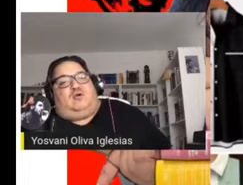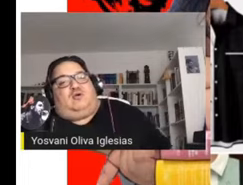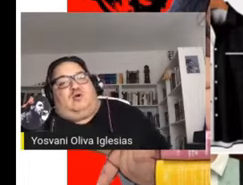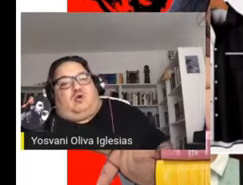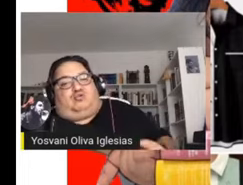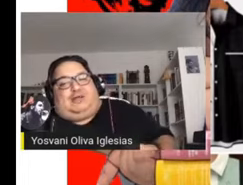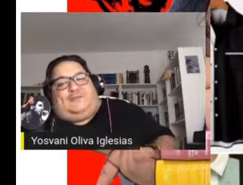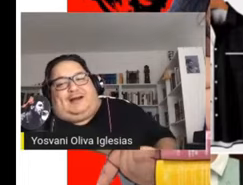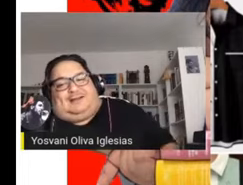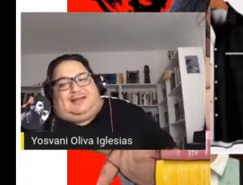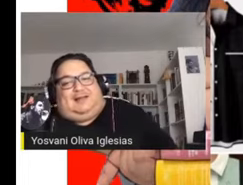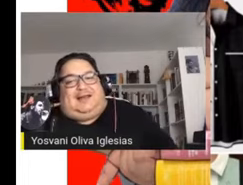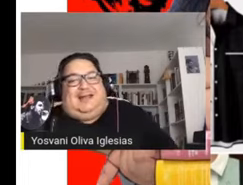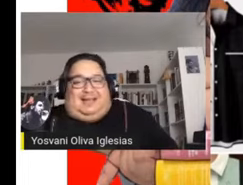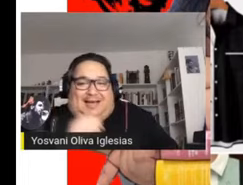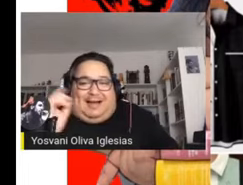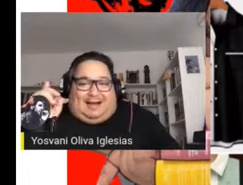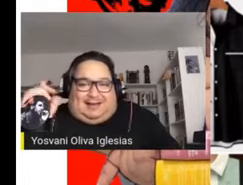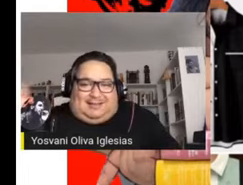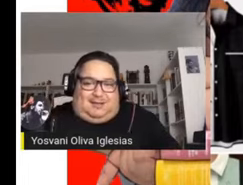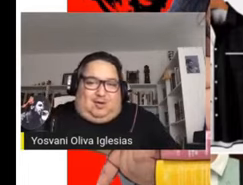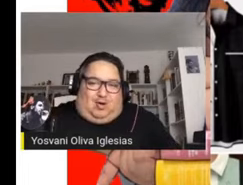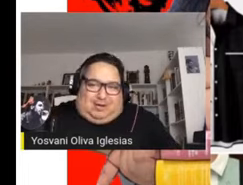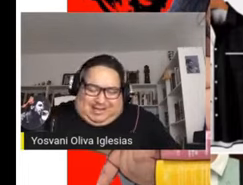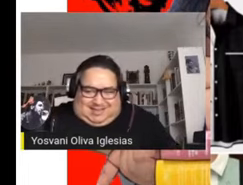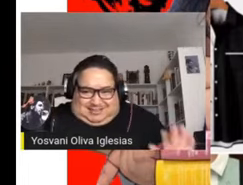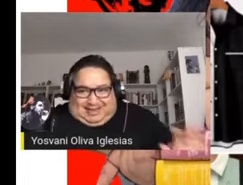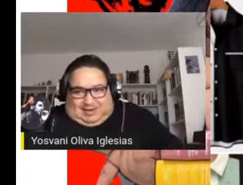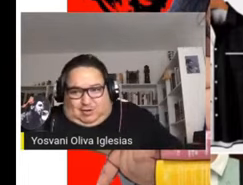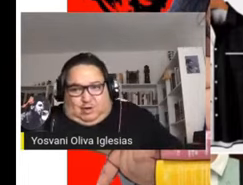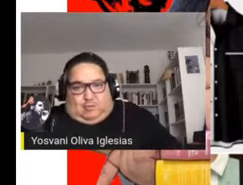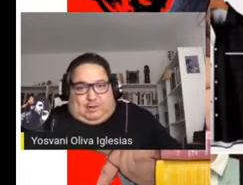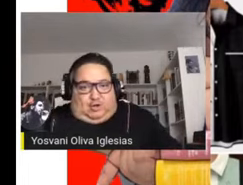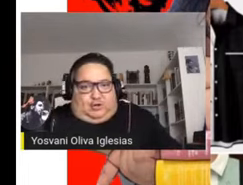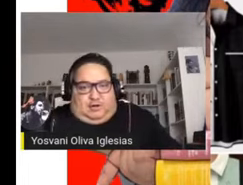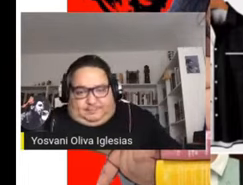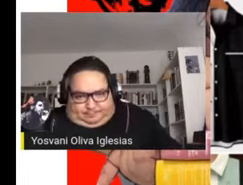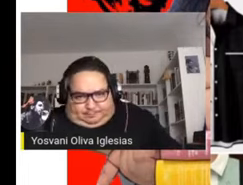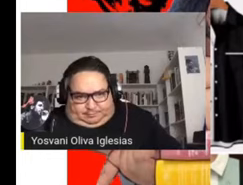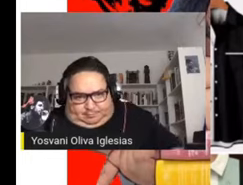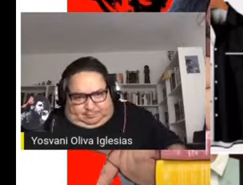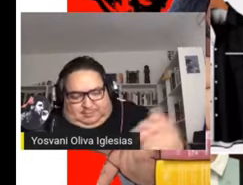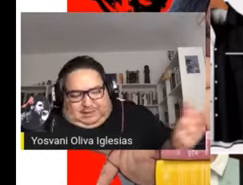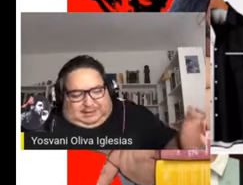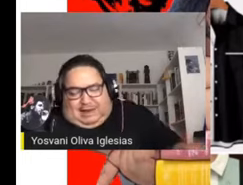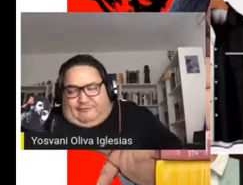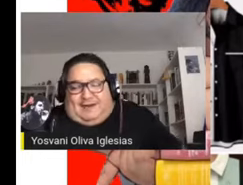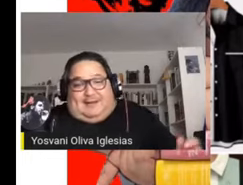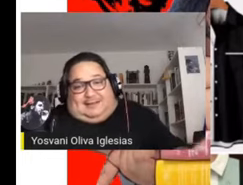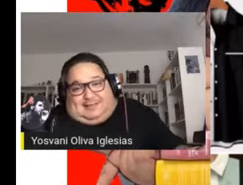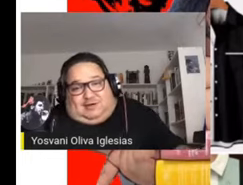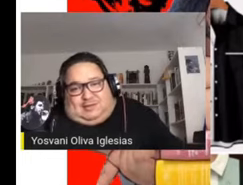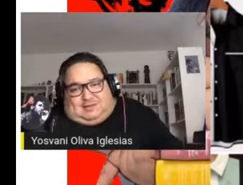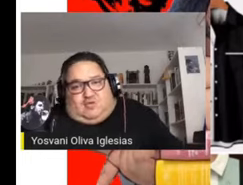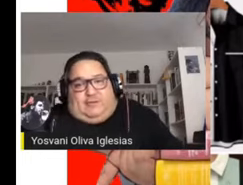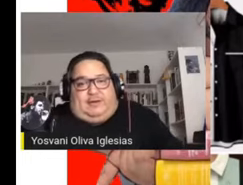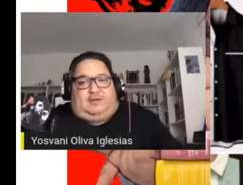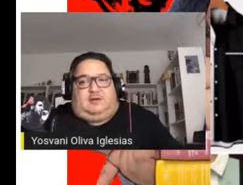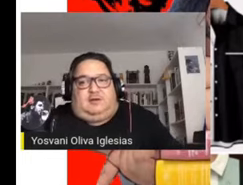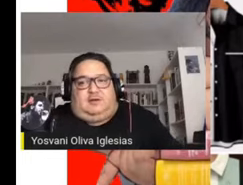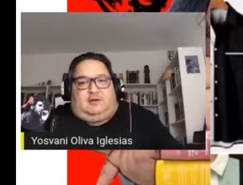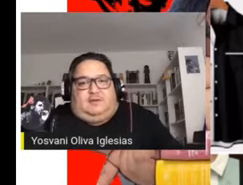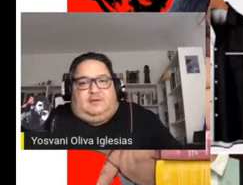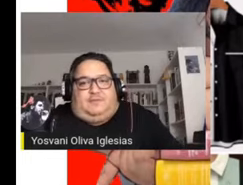cubano José Martí, quien residió 15 años en Nueva York, a fines del siglo